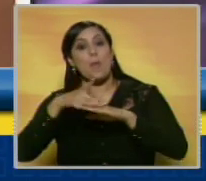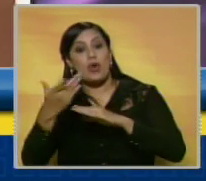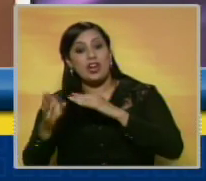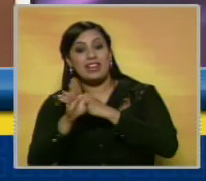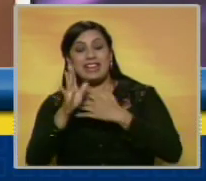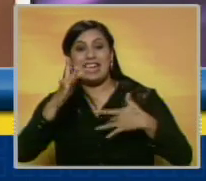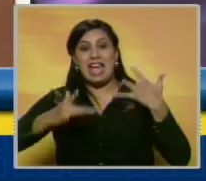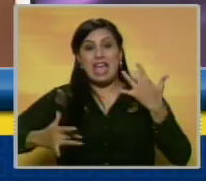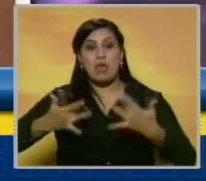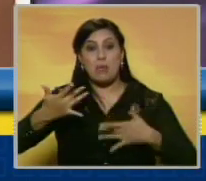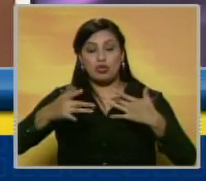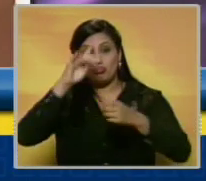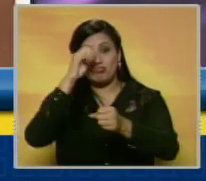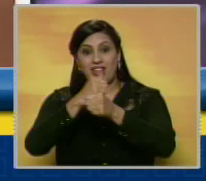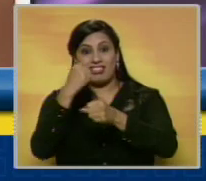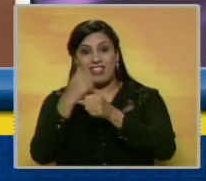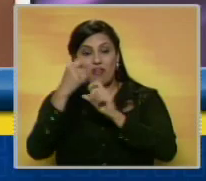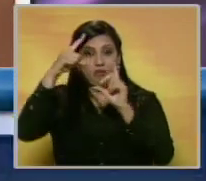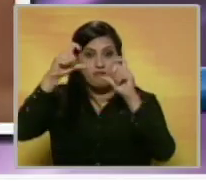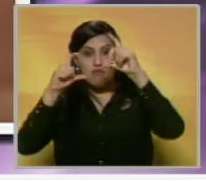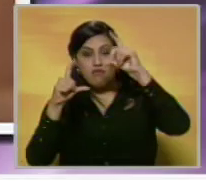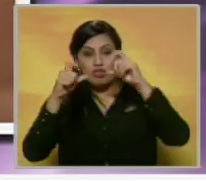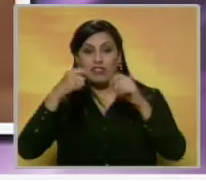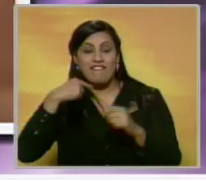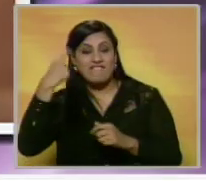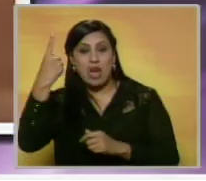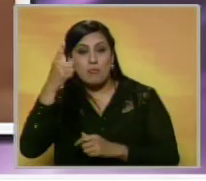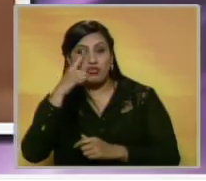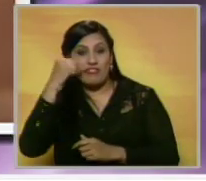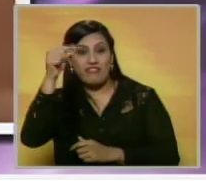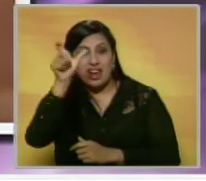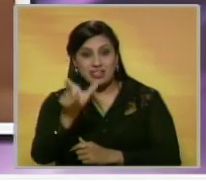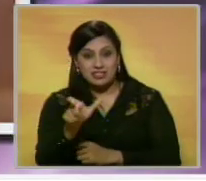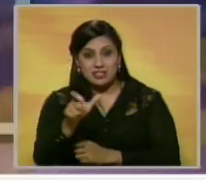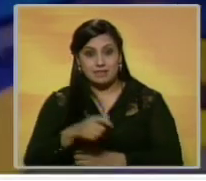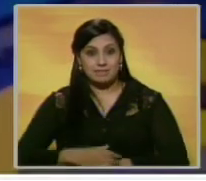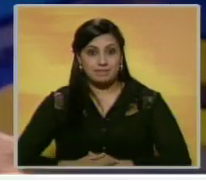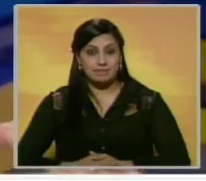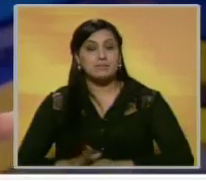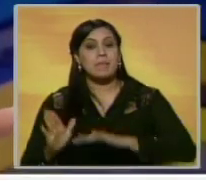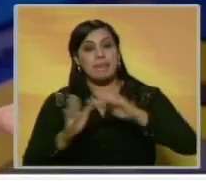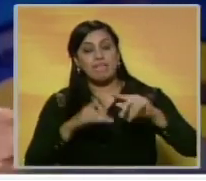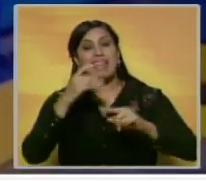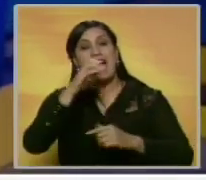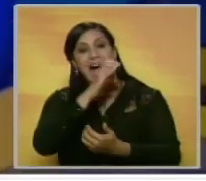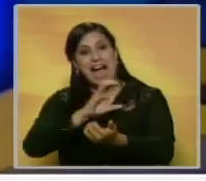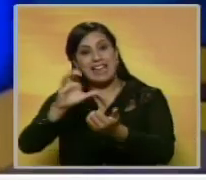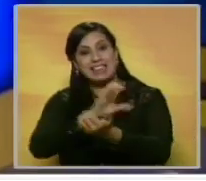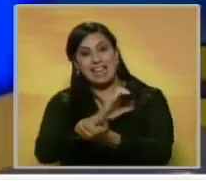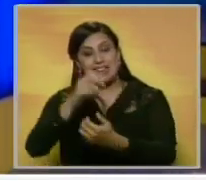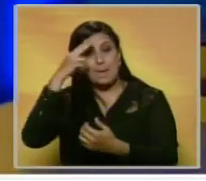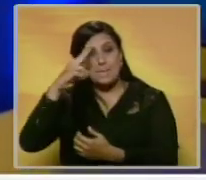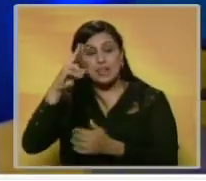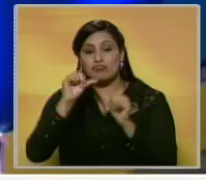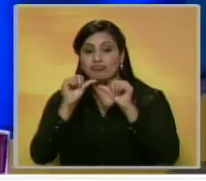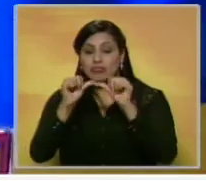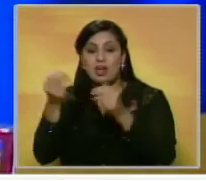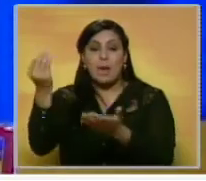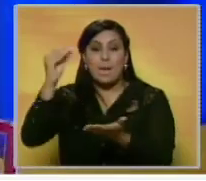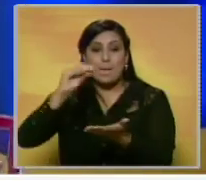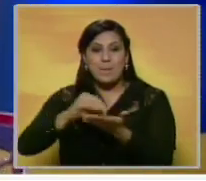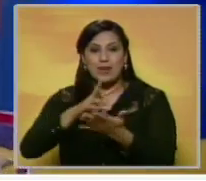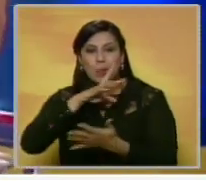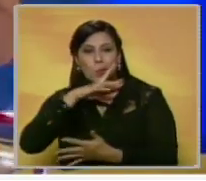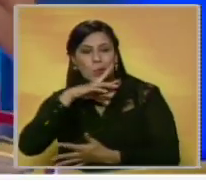emocionada por trabajar con el fotógrafo francés Jean-Paul Godet. Y la cantante mexicana Thalía retoma su faceta